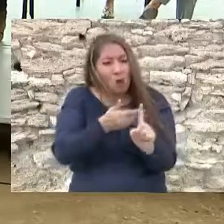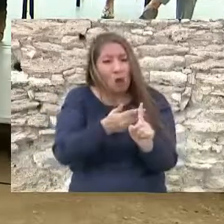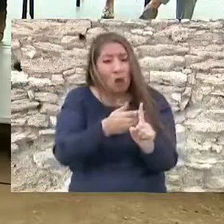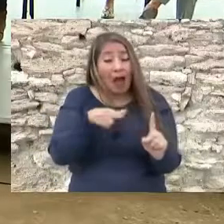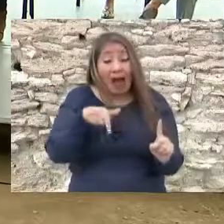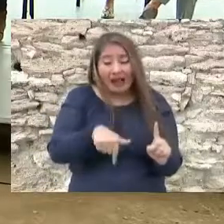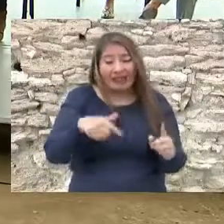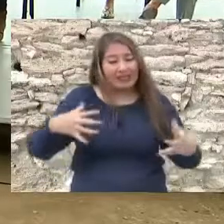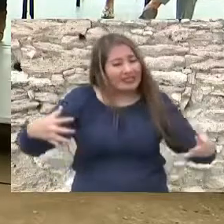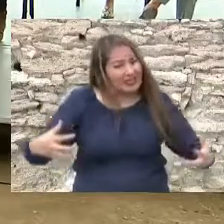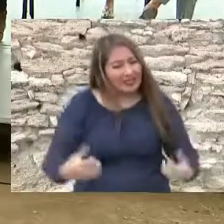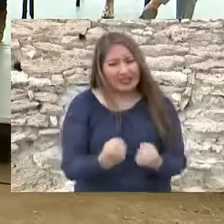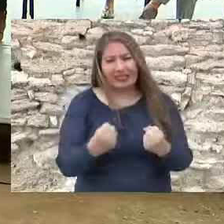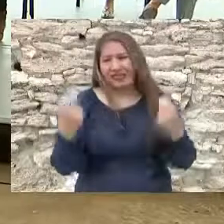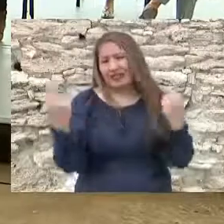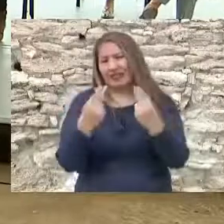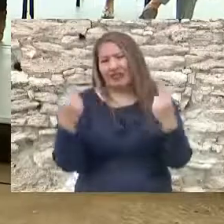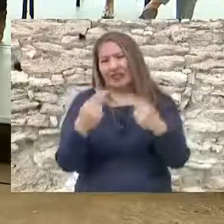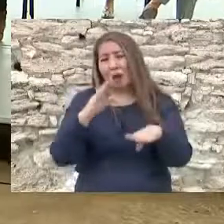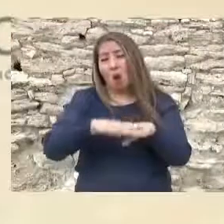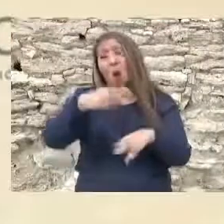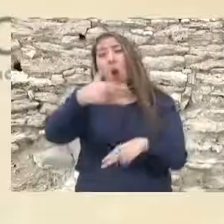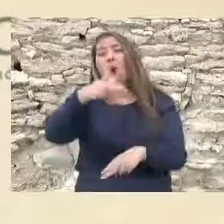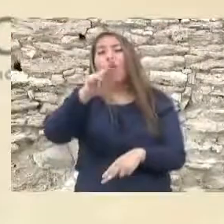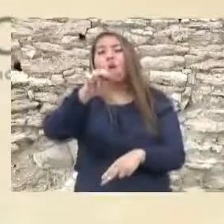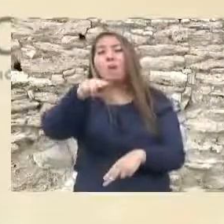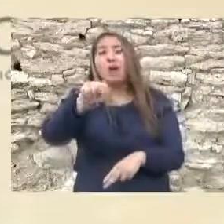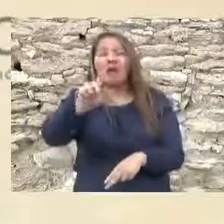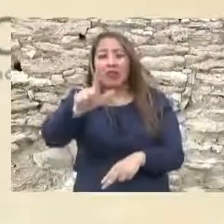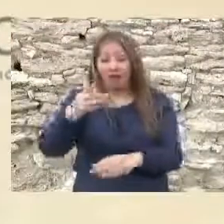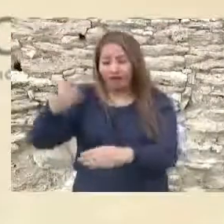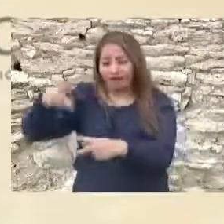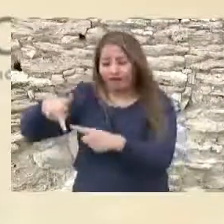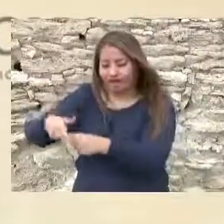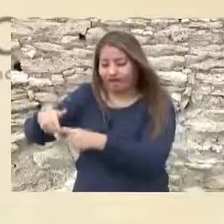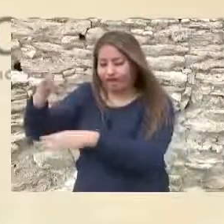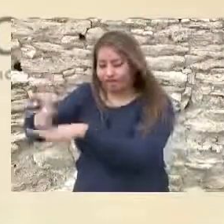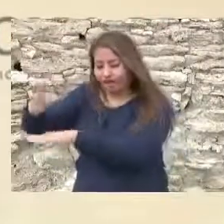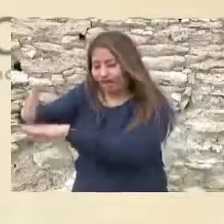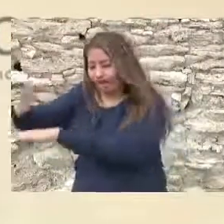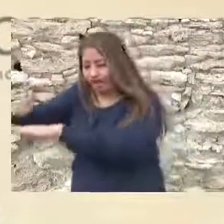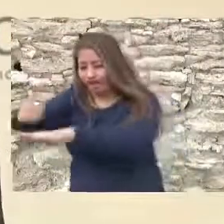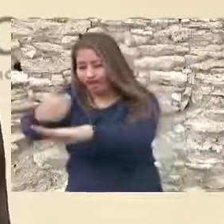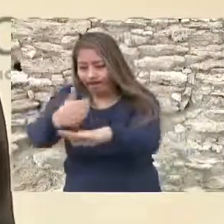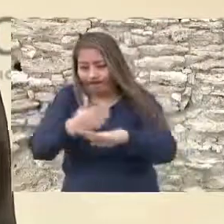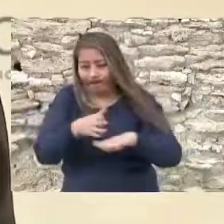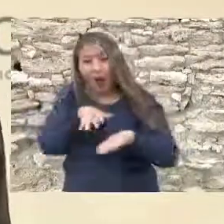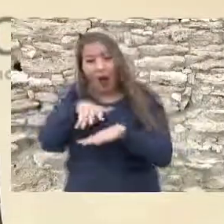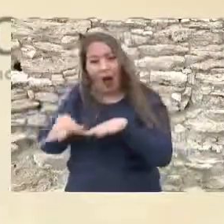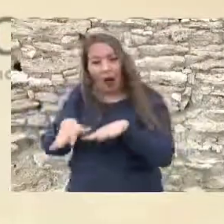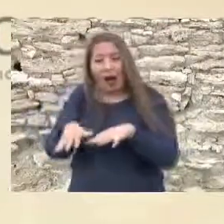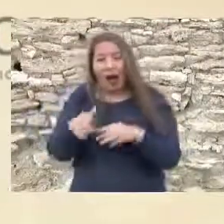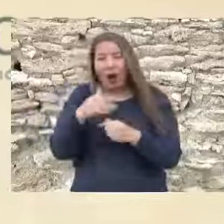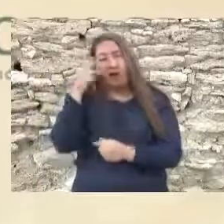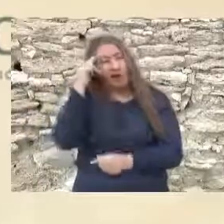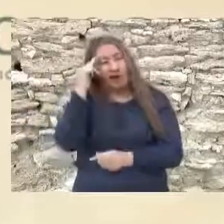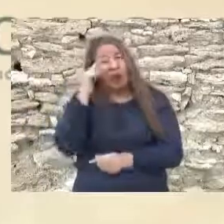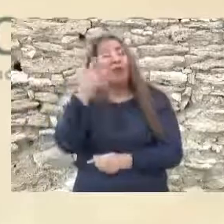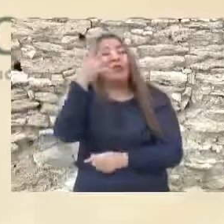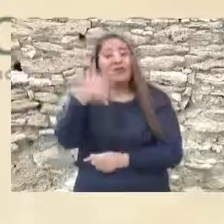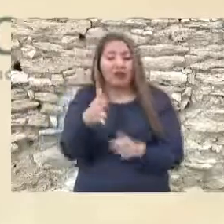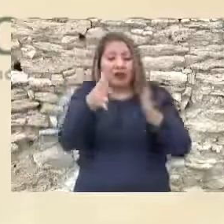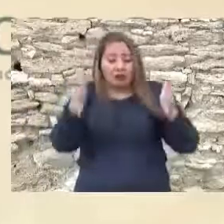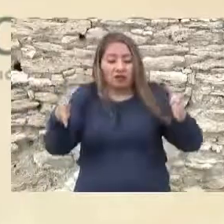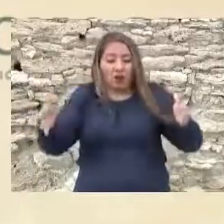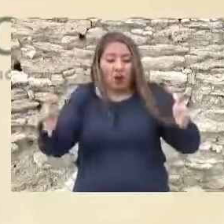recuperar la mayor cantidad de hectáreas de humedal mediante el cierre de canales de riego. Aunque la meta inicial eran 10 hectáreas, ya se